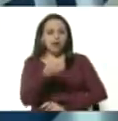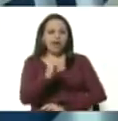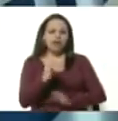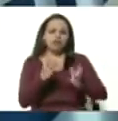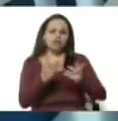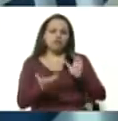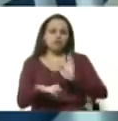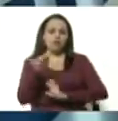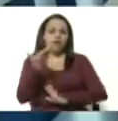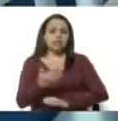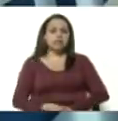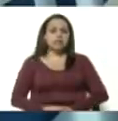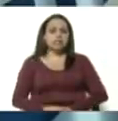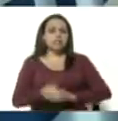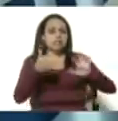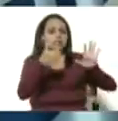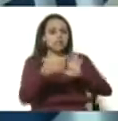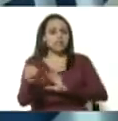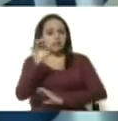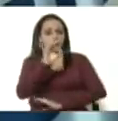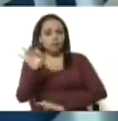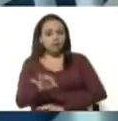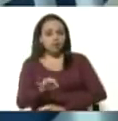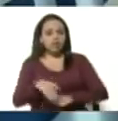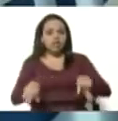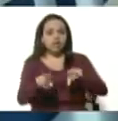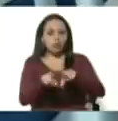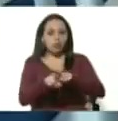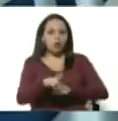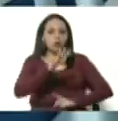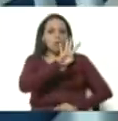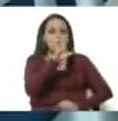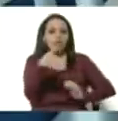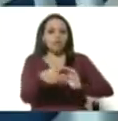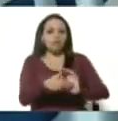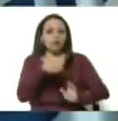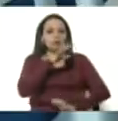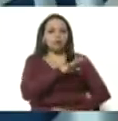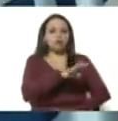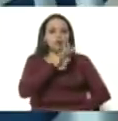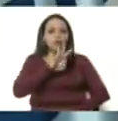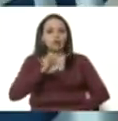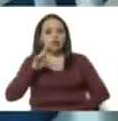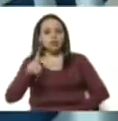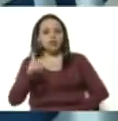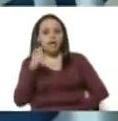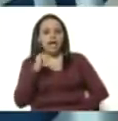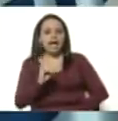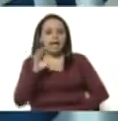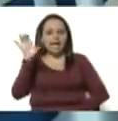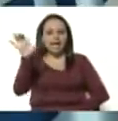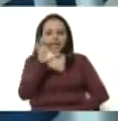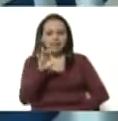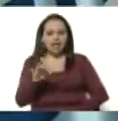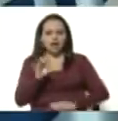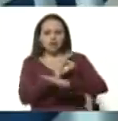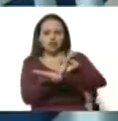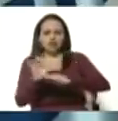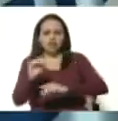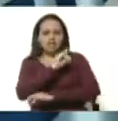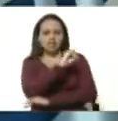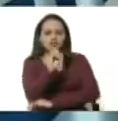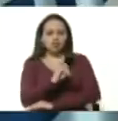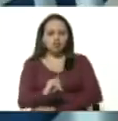el 60% 4.441 se encuentran en los estados fronterizos de Zulia